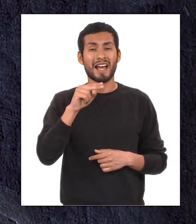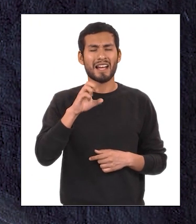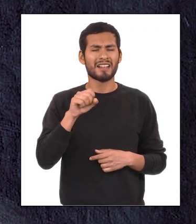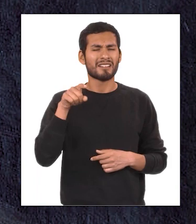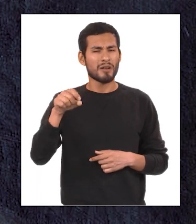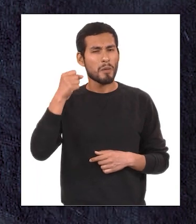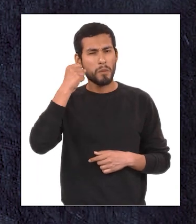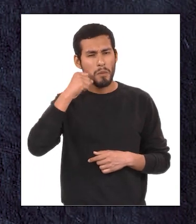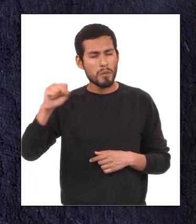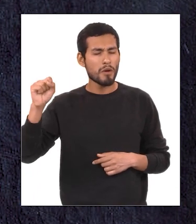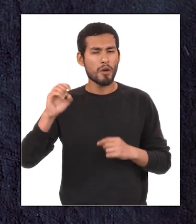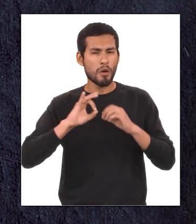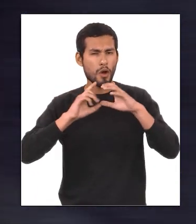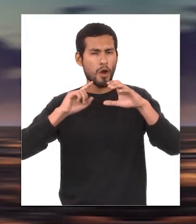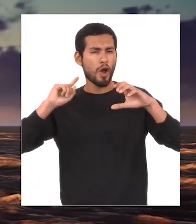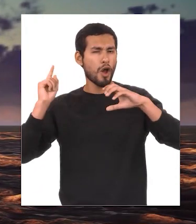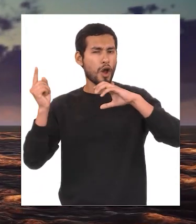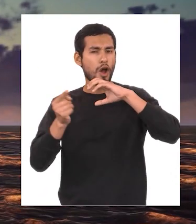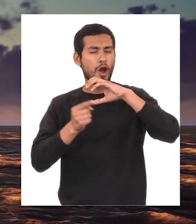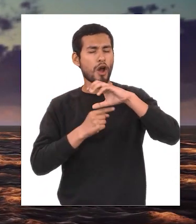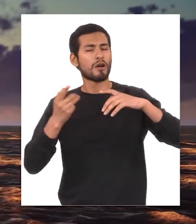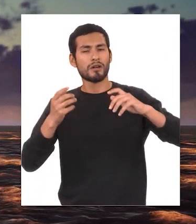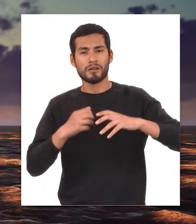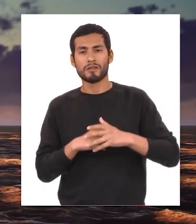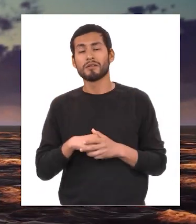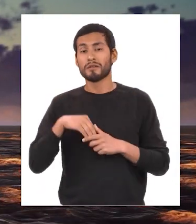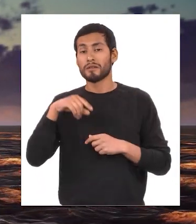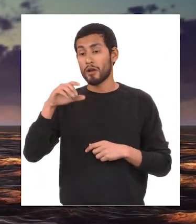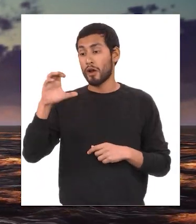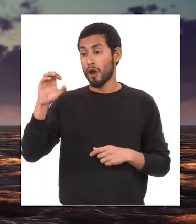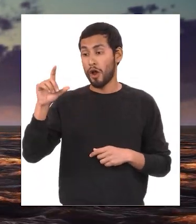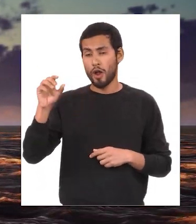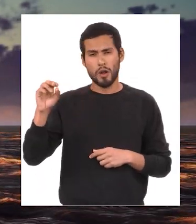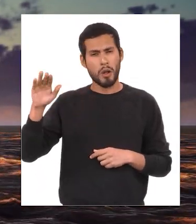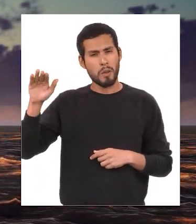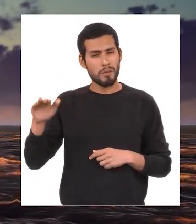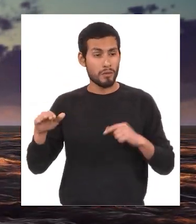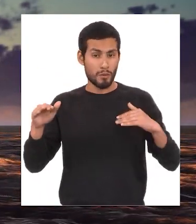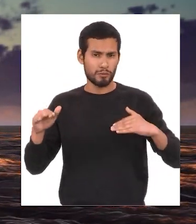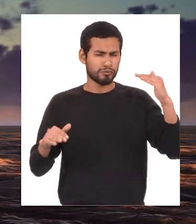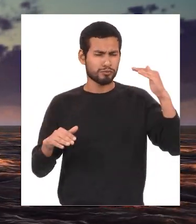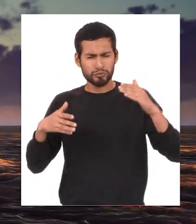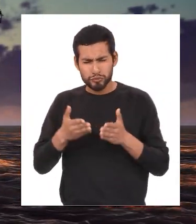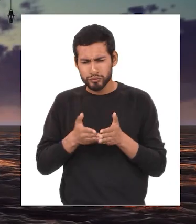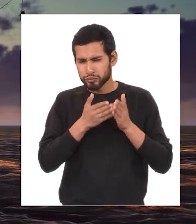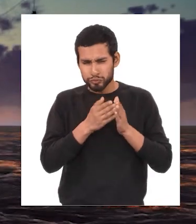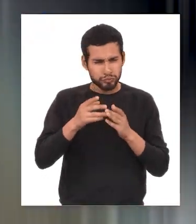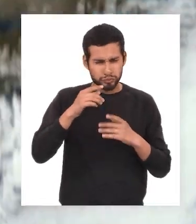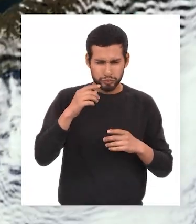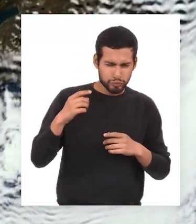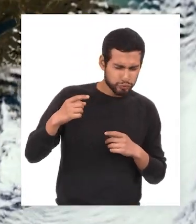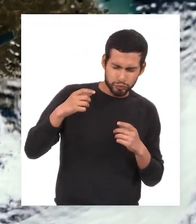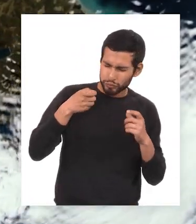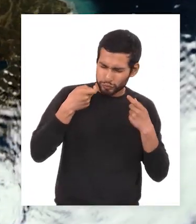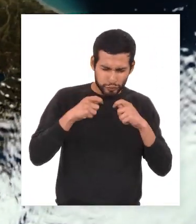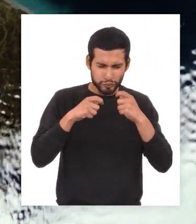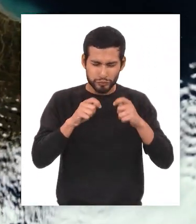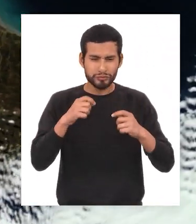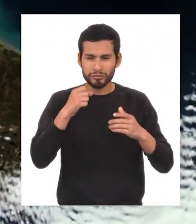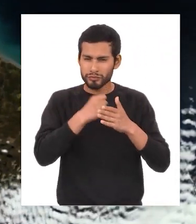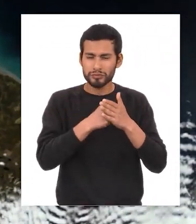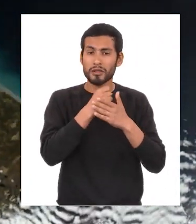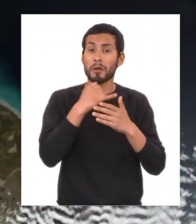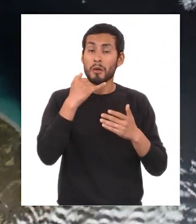ya que gracias a su viaje es recordado por superar al de colón en audacia y también es reconocido